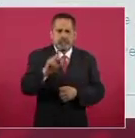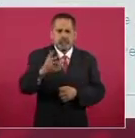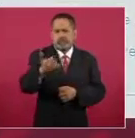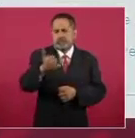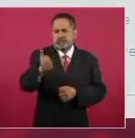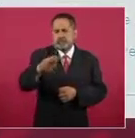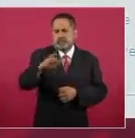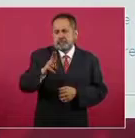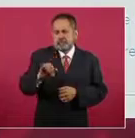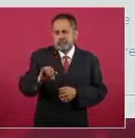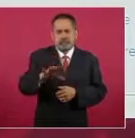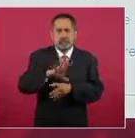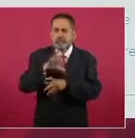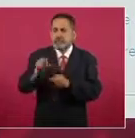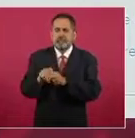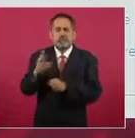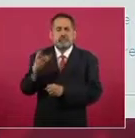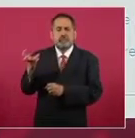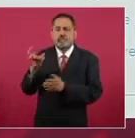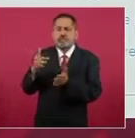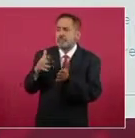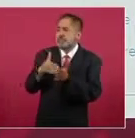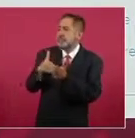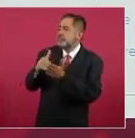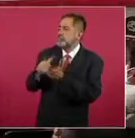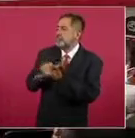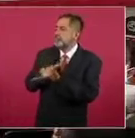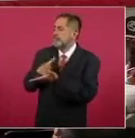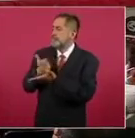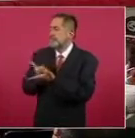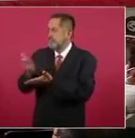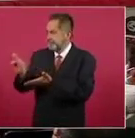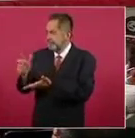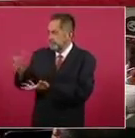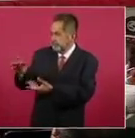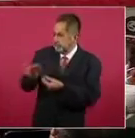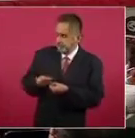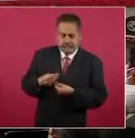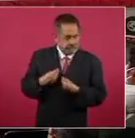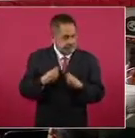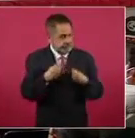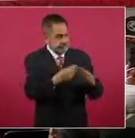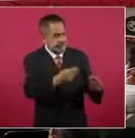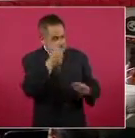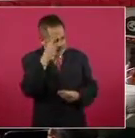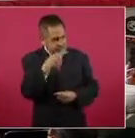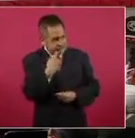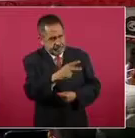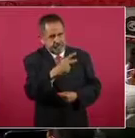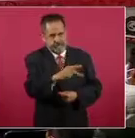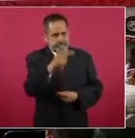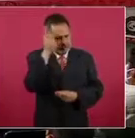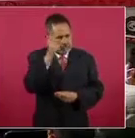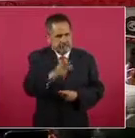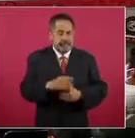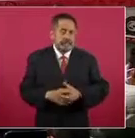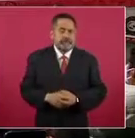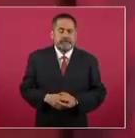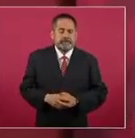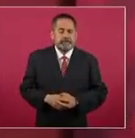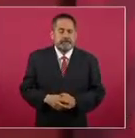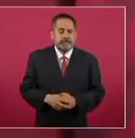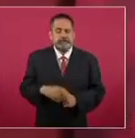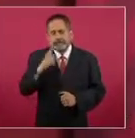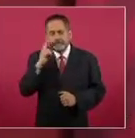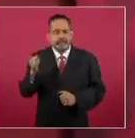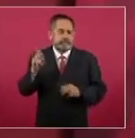de 350 millones de pesos. En la siguiente lámina están los avances sobre